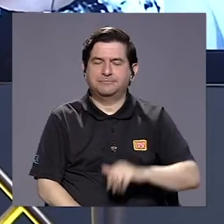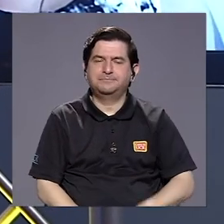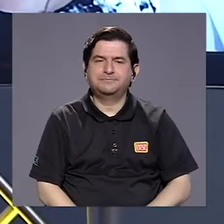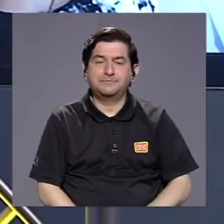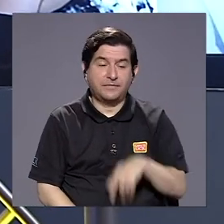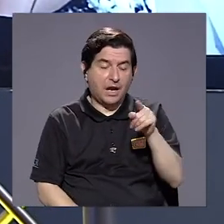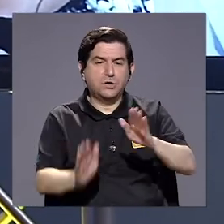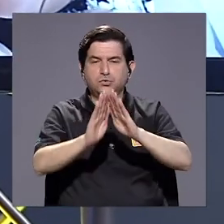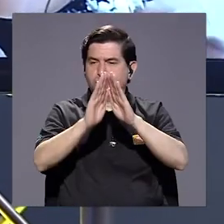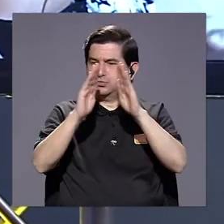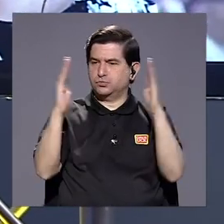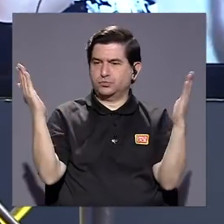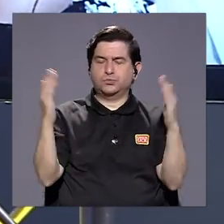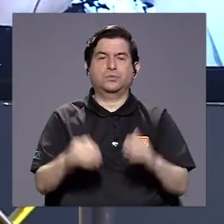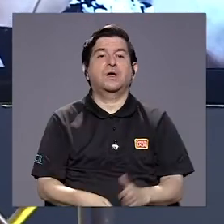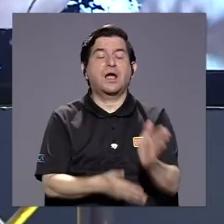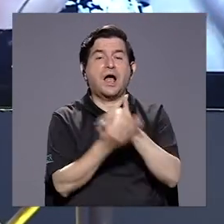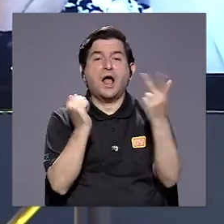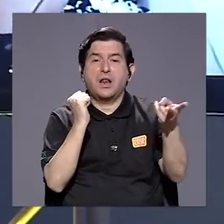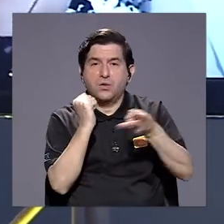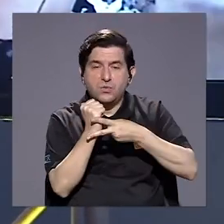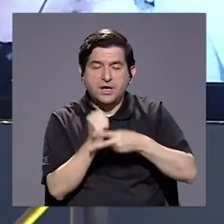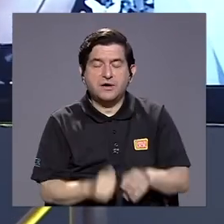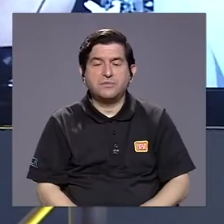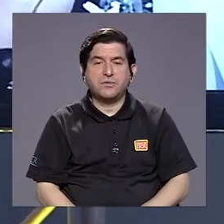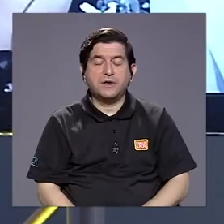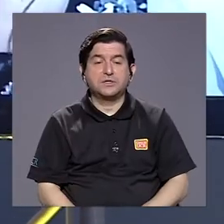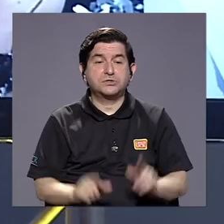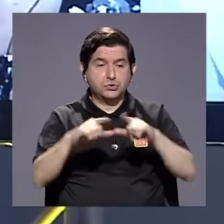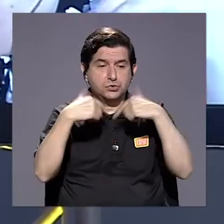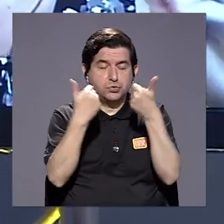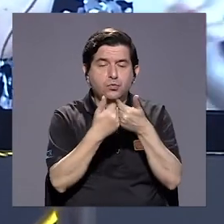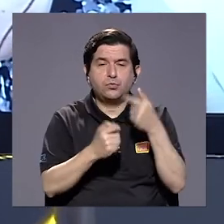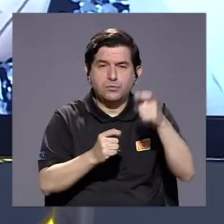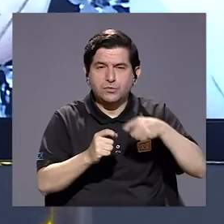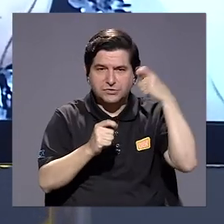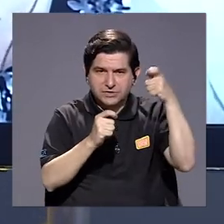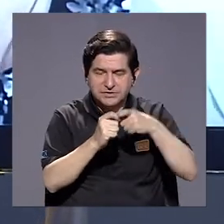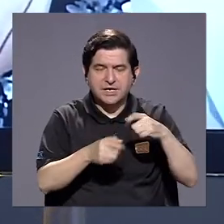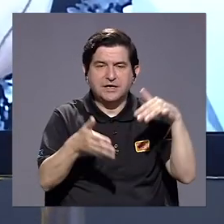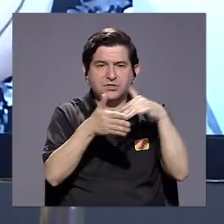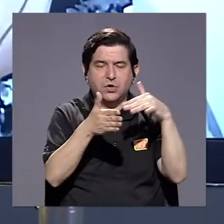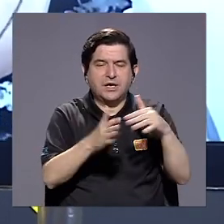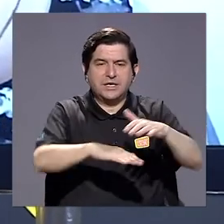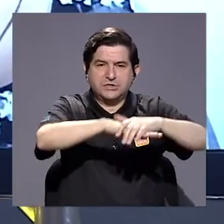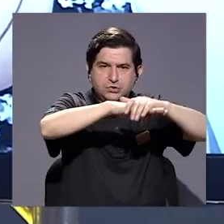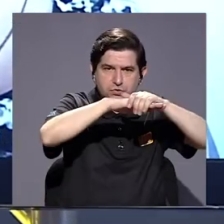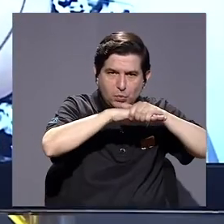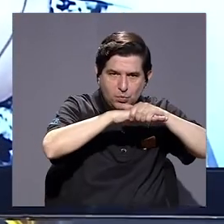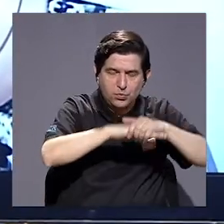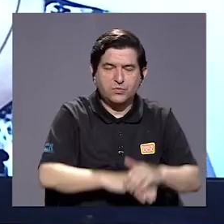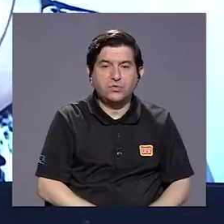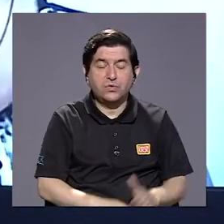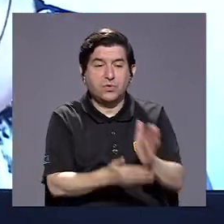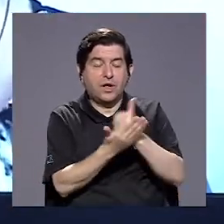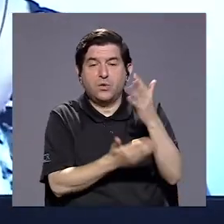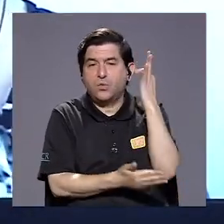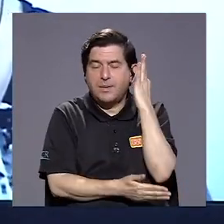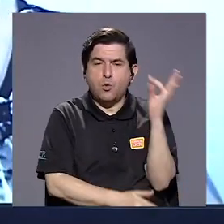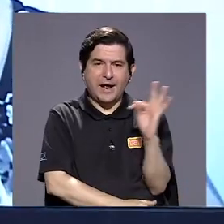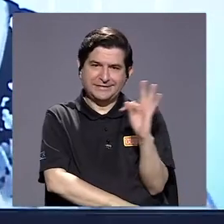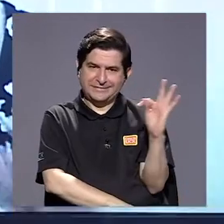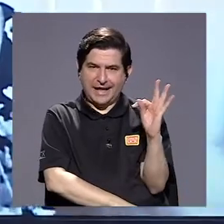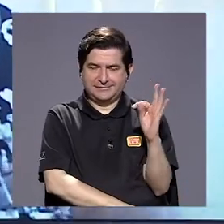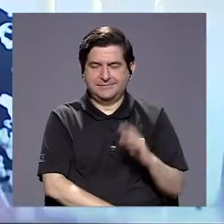que ha abierto incluso en algunas ocasiones cupos dedicados, por ejemplo, para el estudio de inglés por parte de algunas mujeres